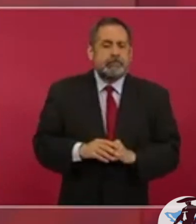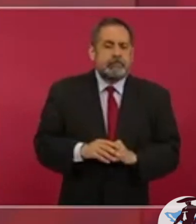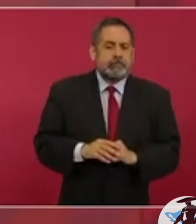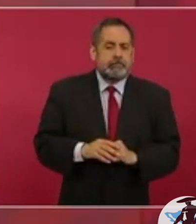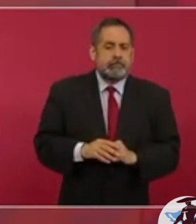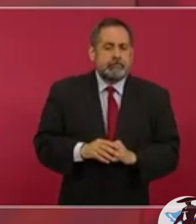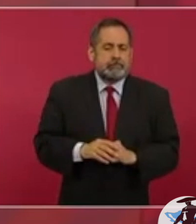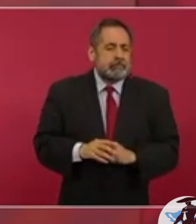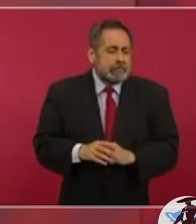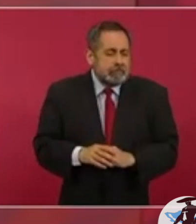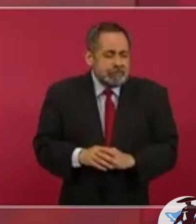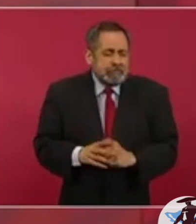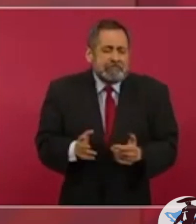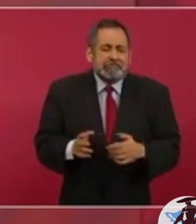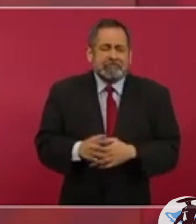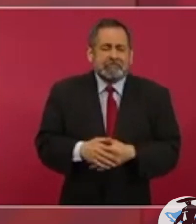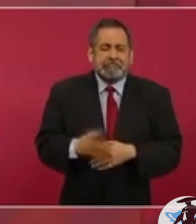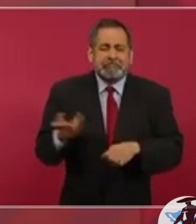pues no pasa.